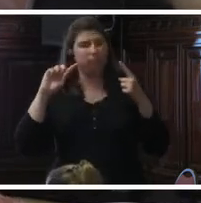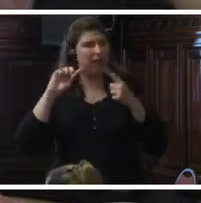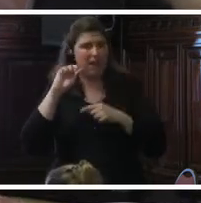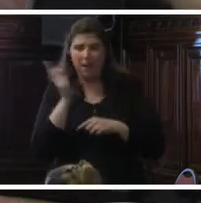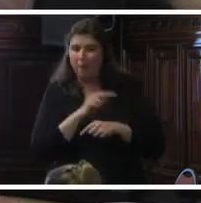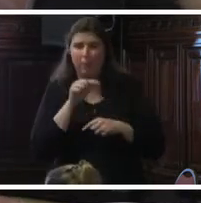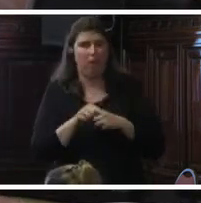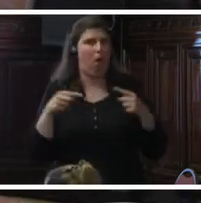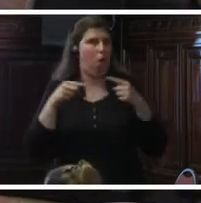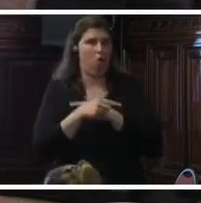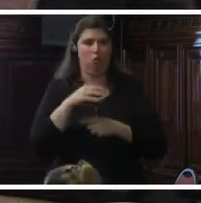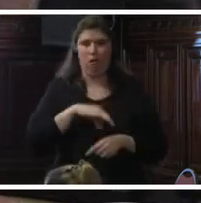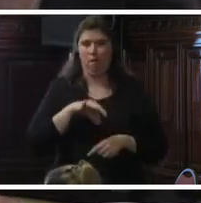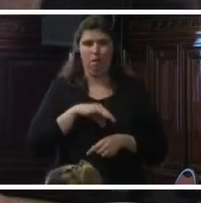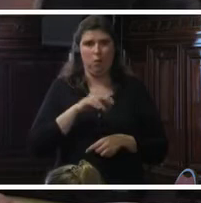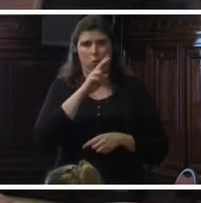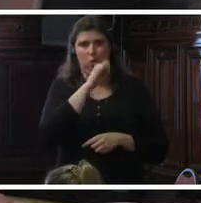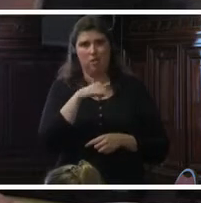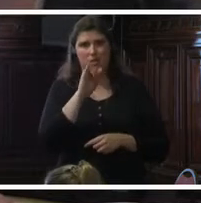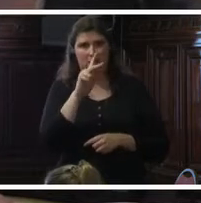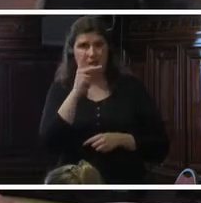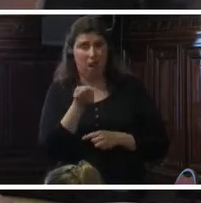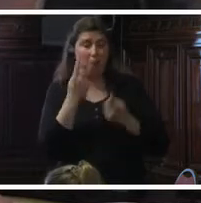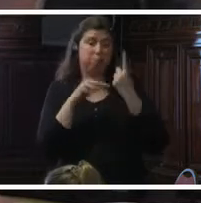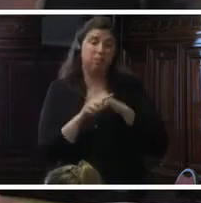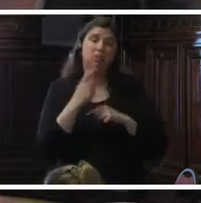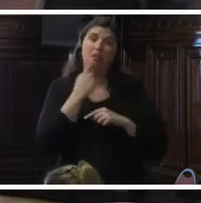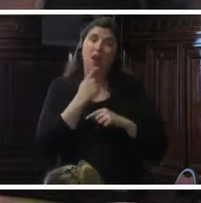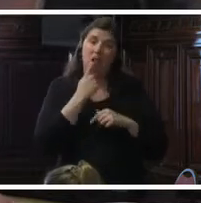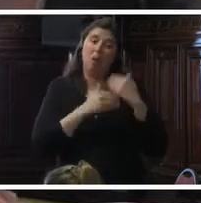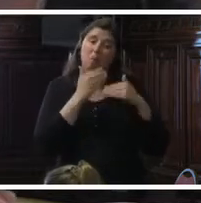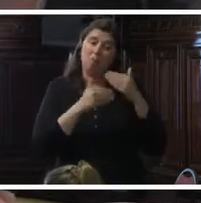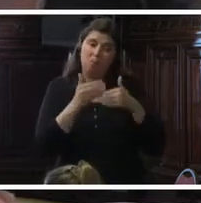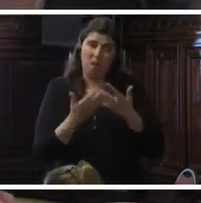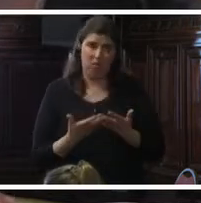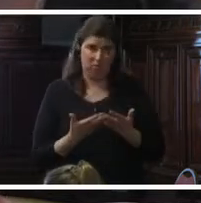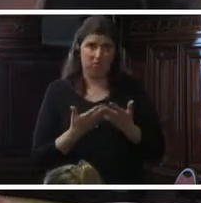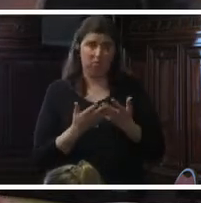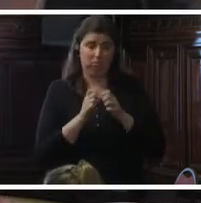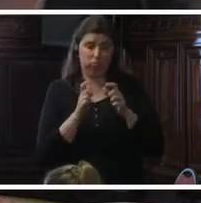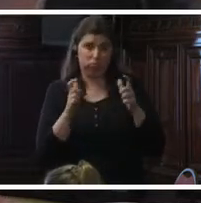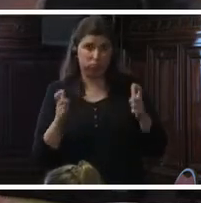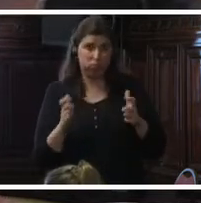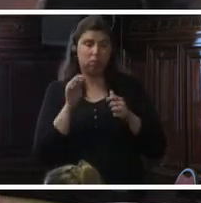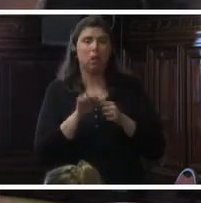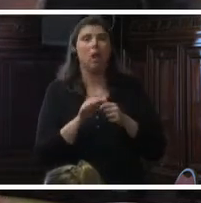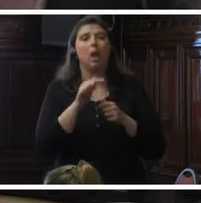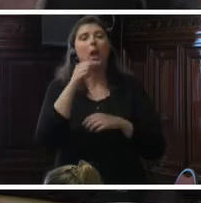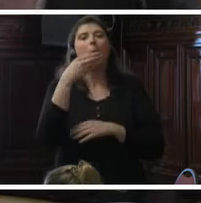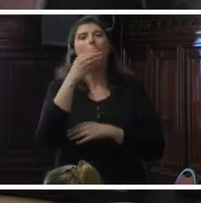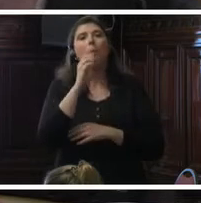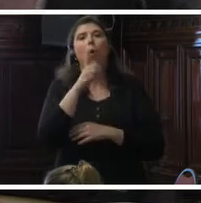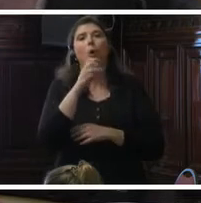los métodos se encontraban cubiertos por el Plan Nacional de Salud, aún persisten varias barreras para su acceso. De acuerdo con oficiales de UNFPA en Bogotá,